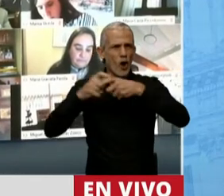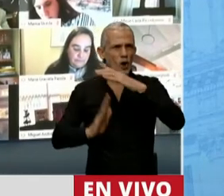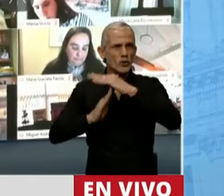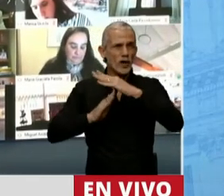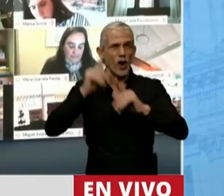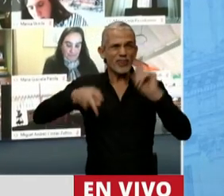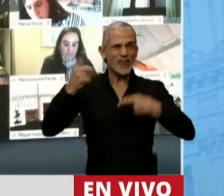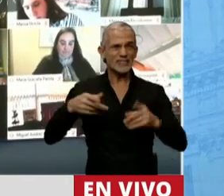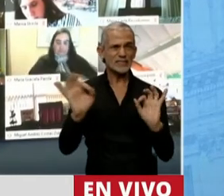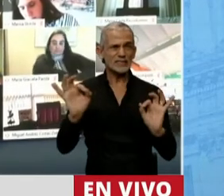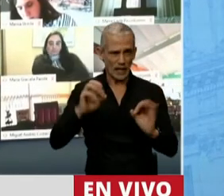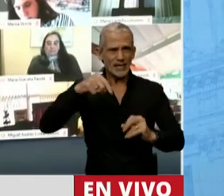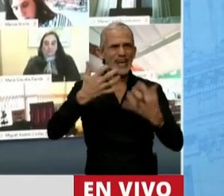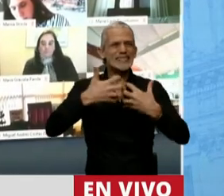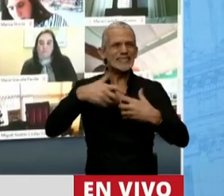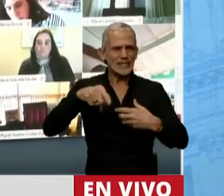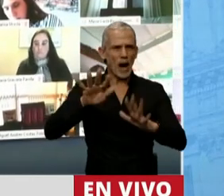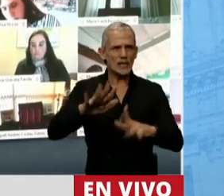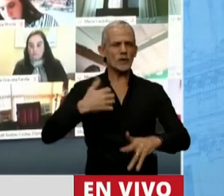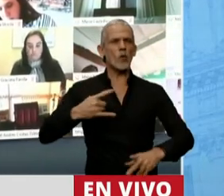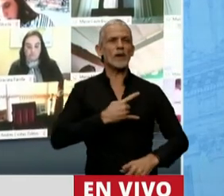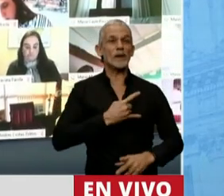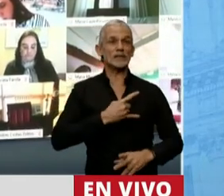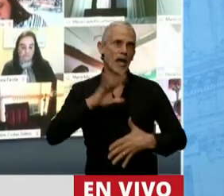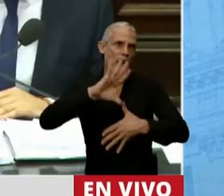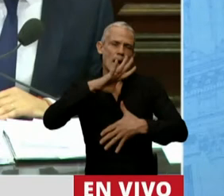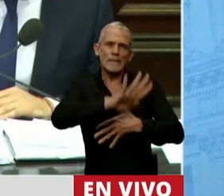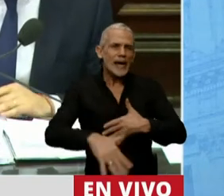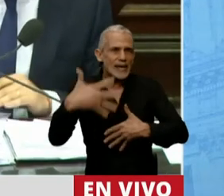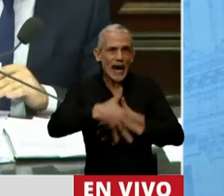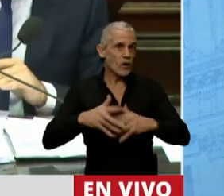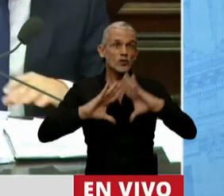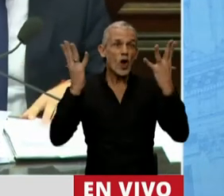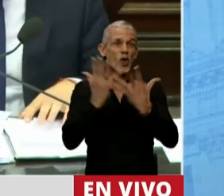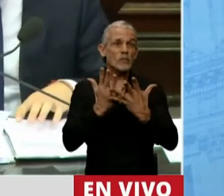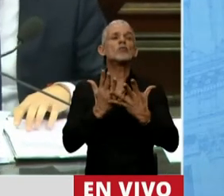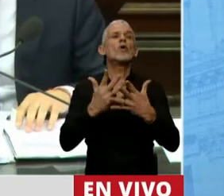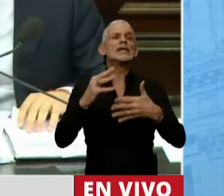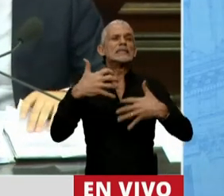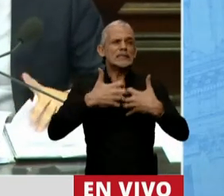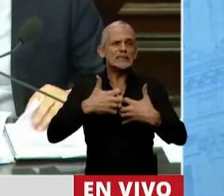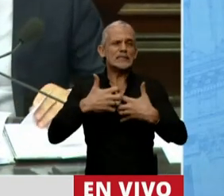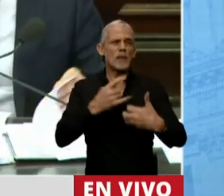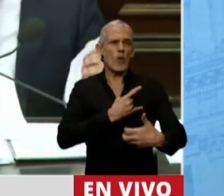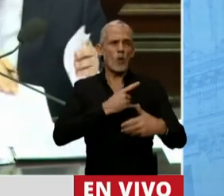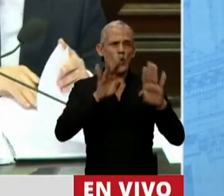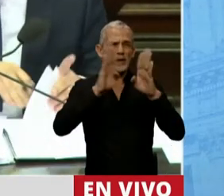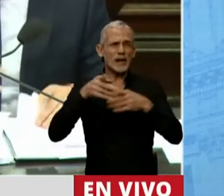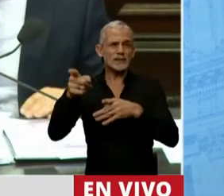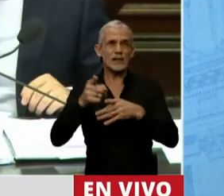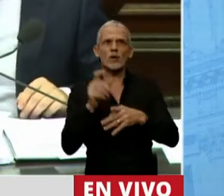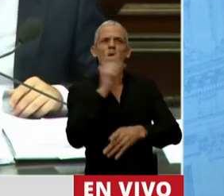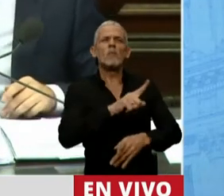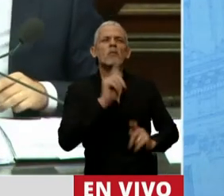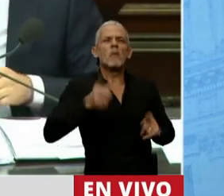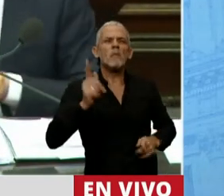autónomo, de los más legítimos en América y en el mundo, va a ser el sistema universitario de la jefatura